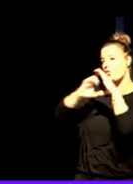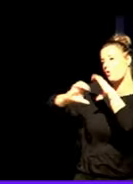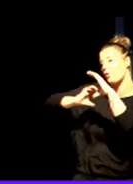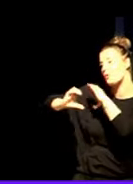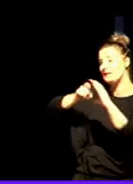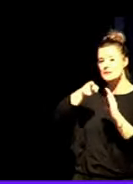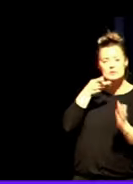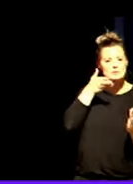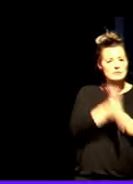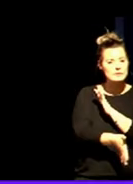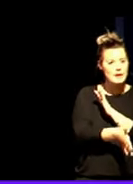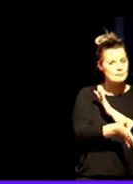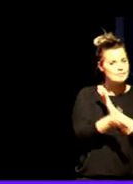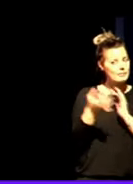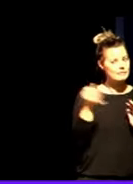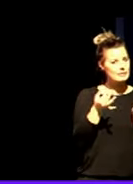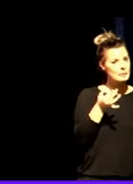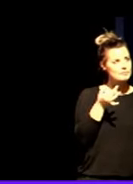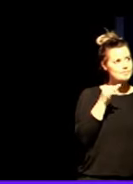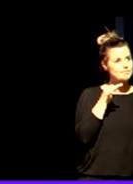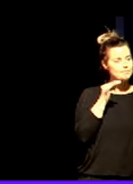cambio mínimo de perspectiva.